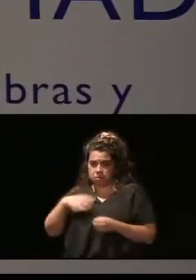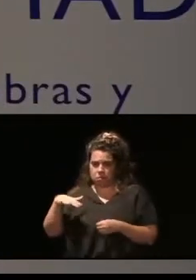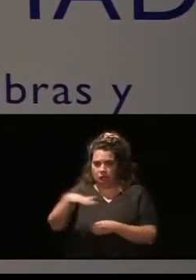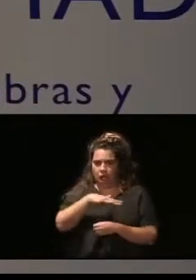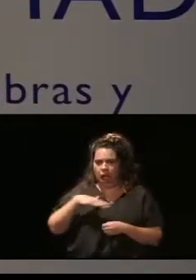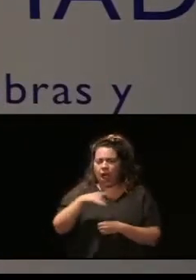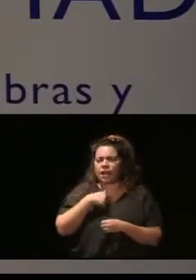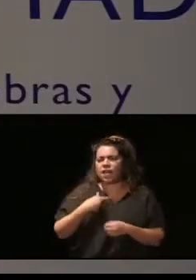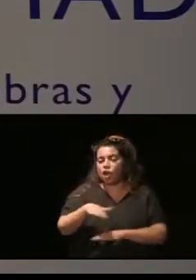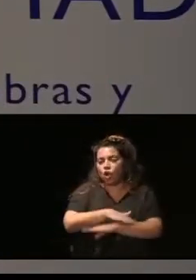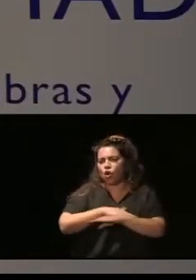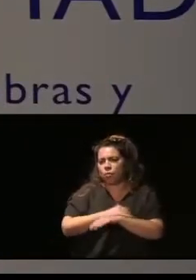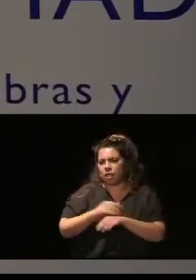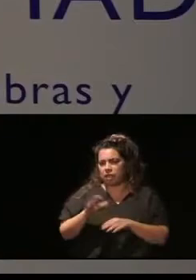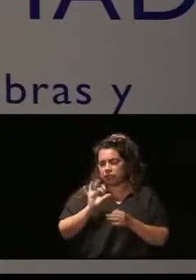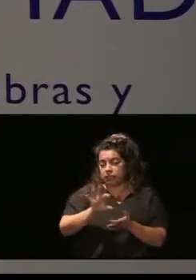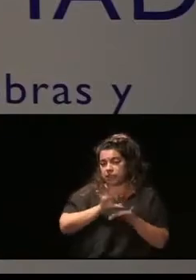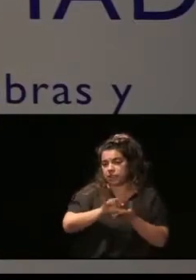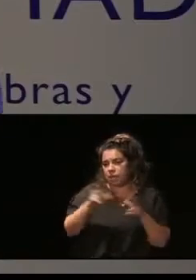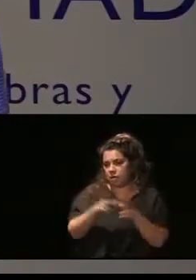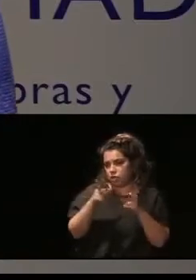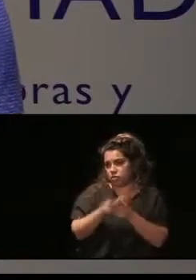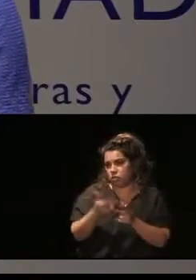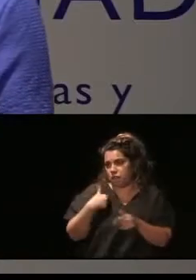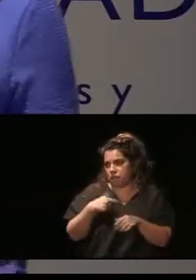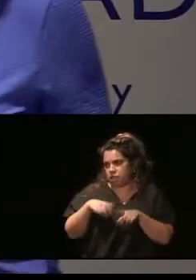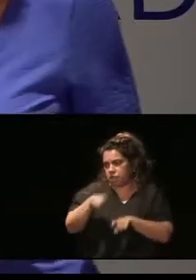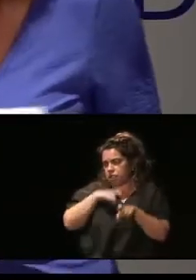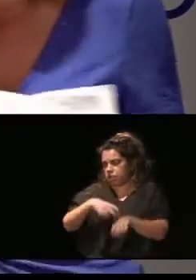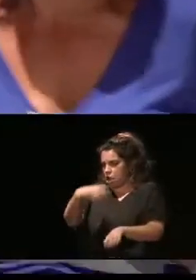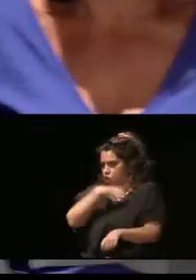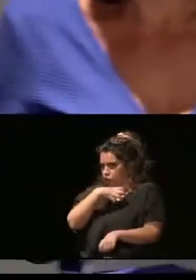Servicios Sociales, tenemos claro que no podemos dejar a nadie atrás. Muchas gracias.